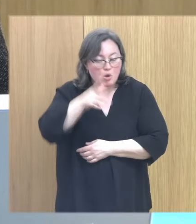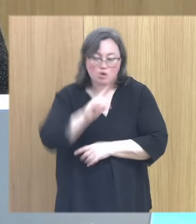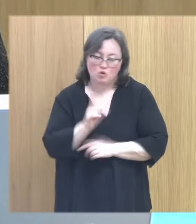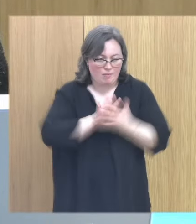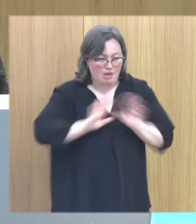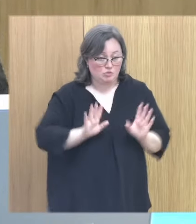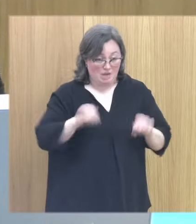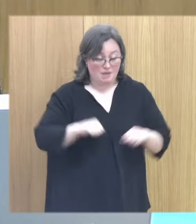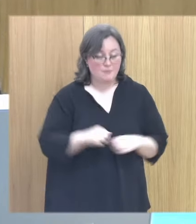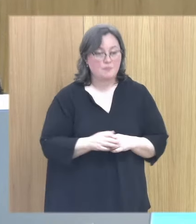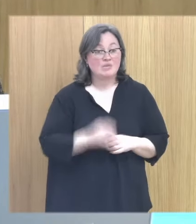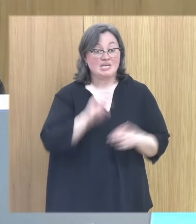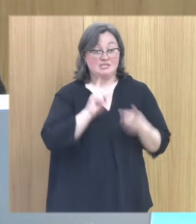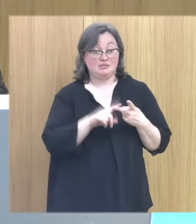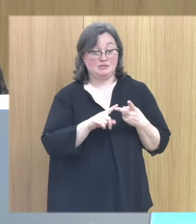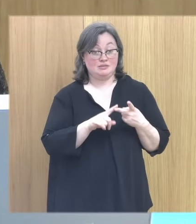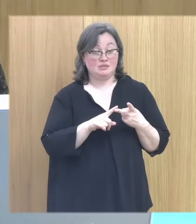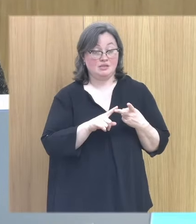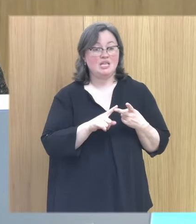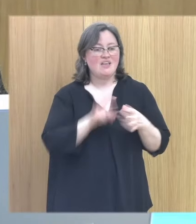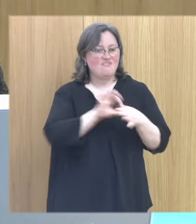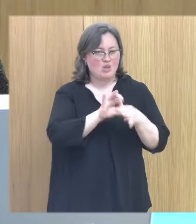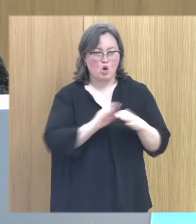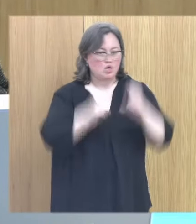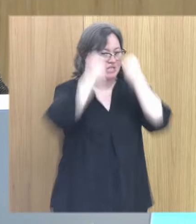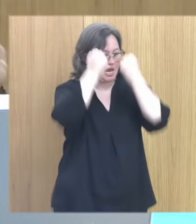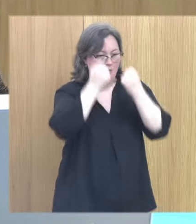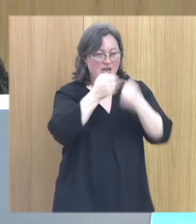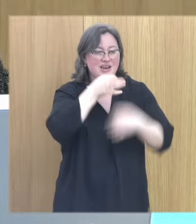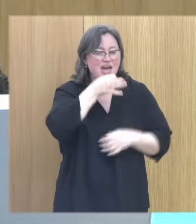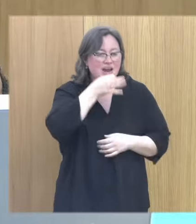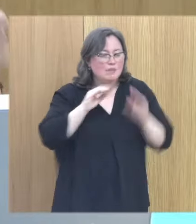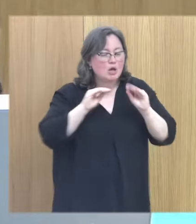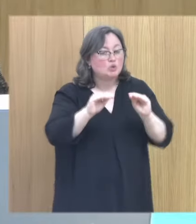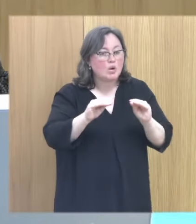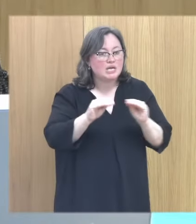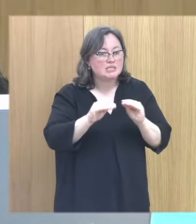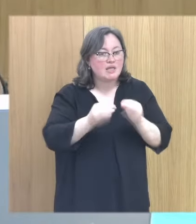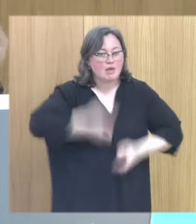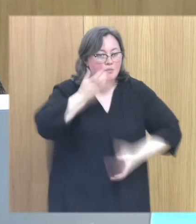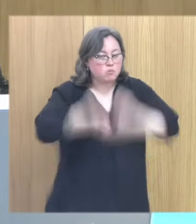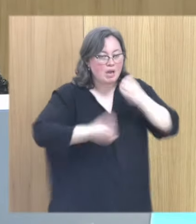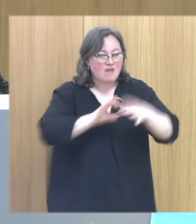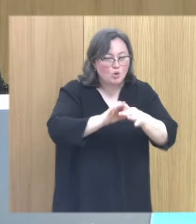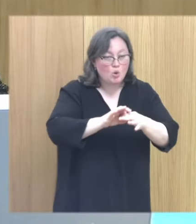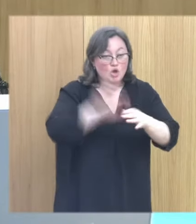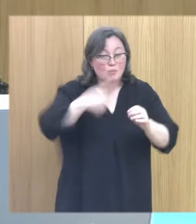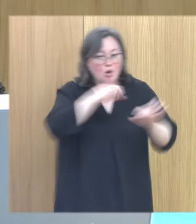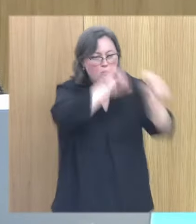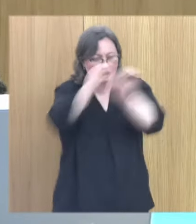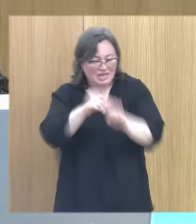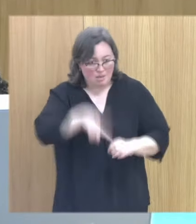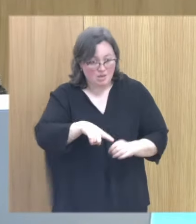abuso ¿sí? dos salvar el vínculo esta narrativa de puedes preservar el vínculo y al mismo tiempo protegerte